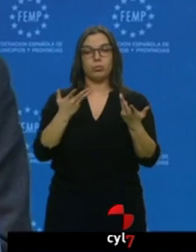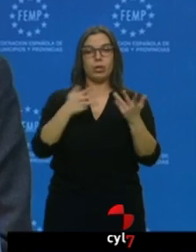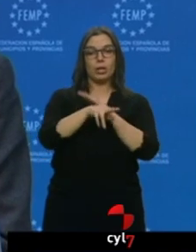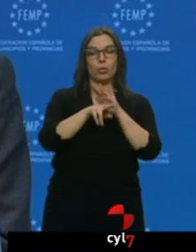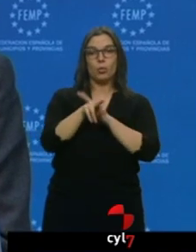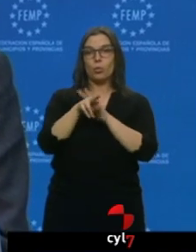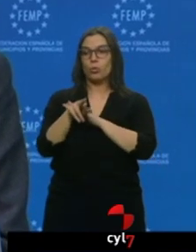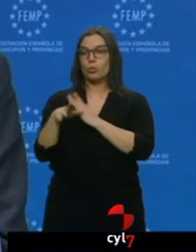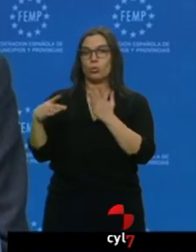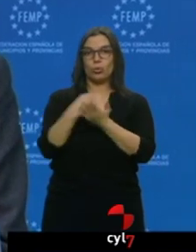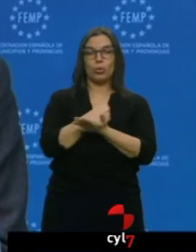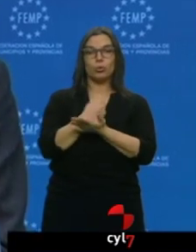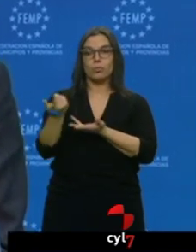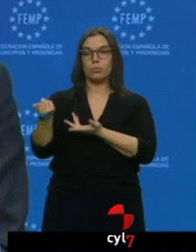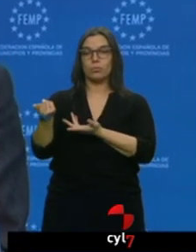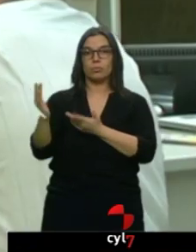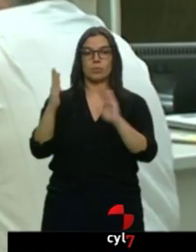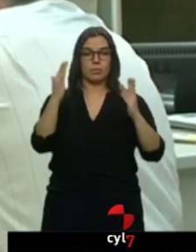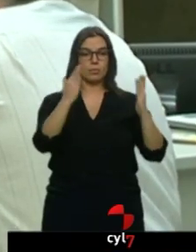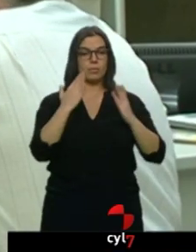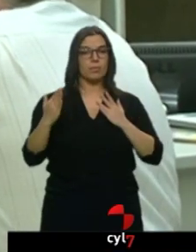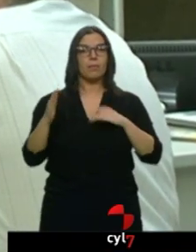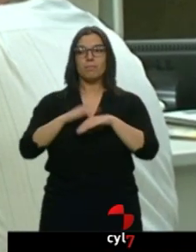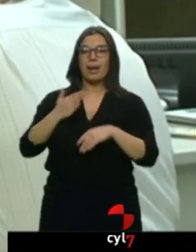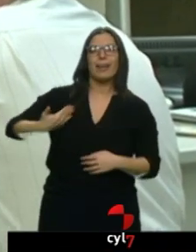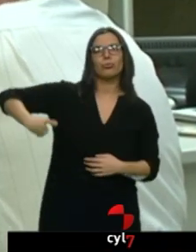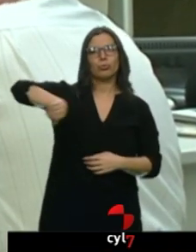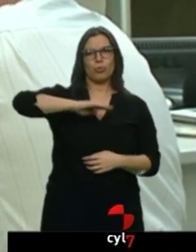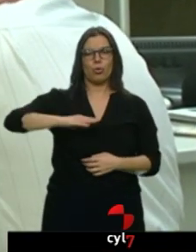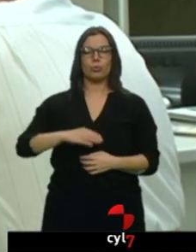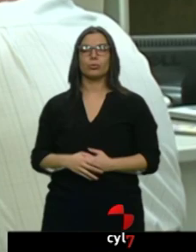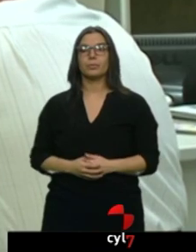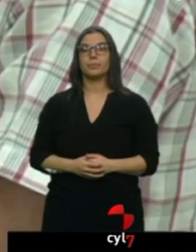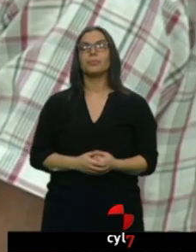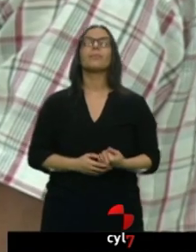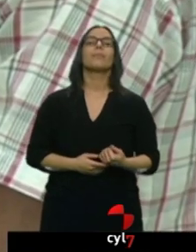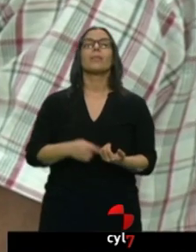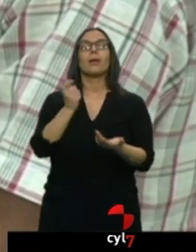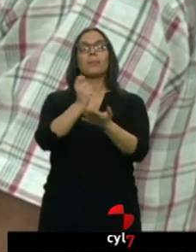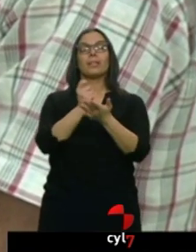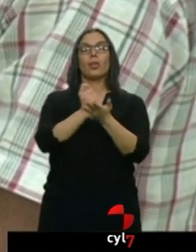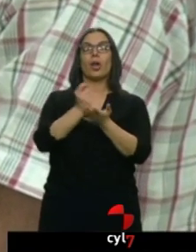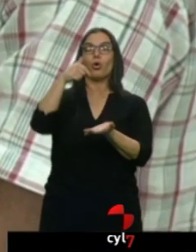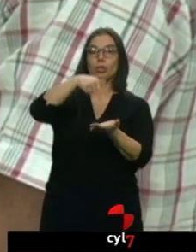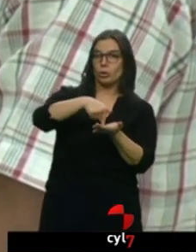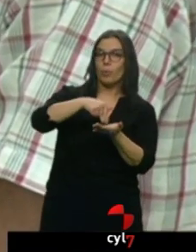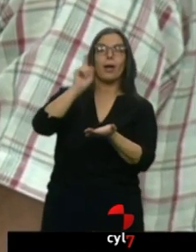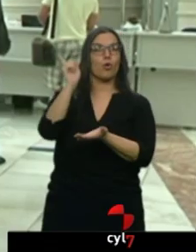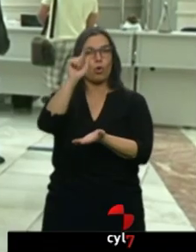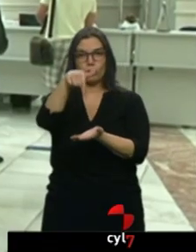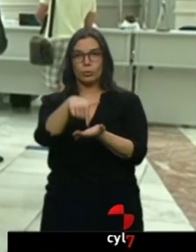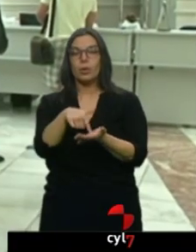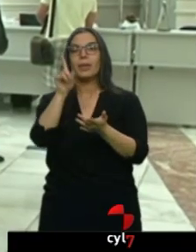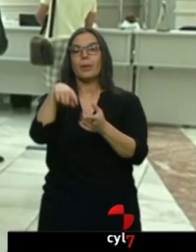españoles, lleguen a todos los españoles. Además de las prestaciones contributivas, no contributivas y asistenciales, la Tarjeta incorpora también